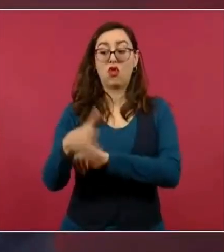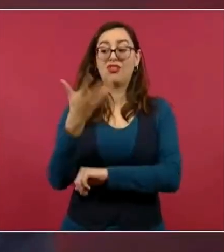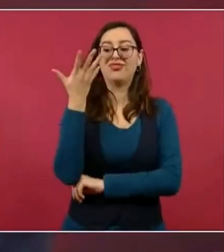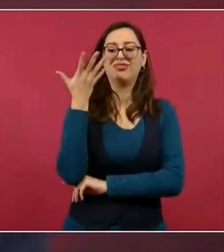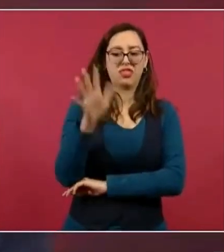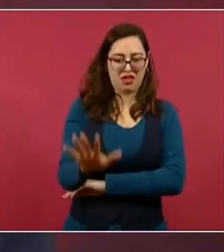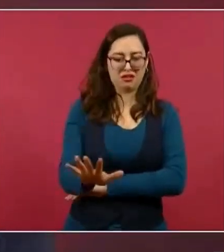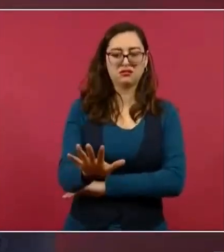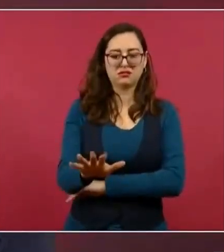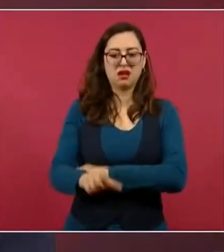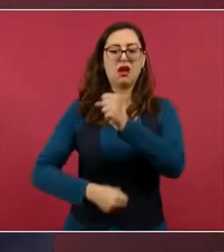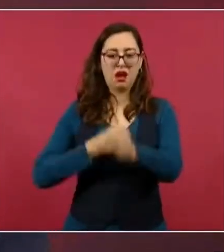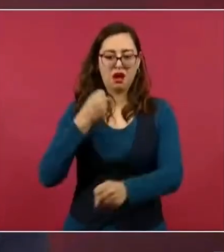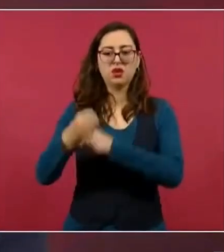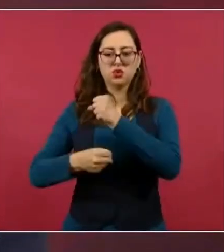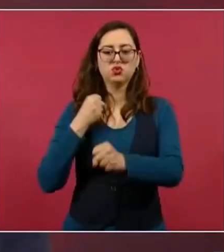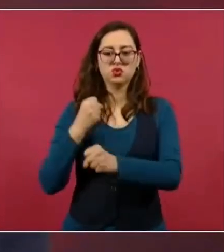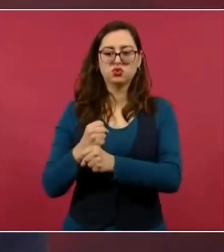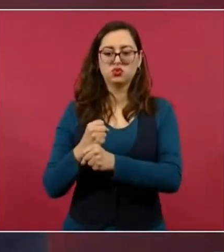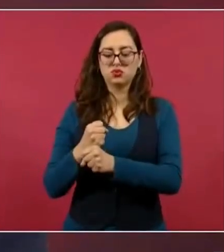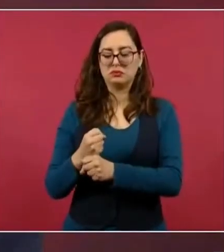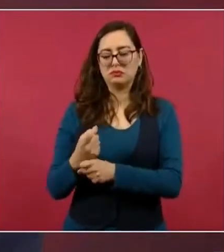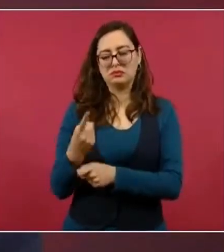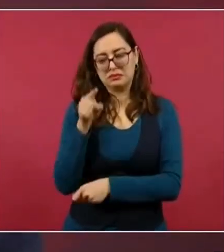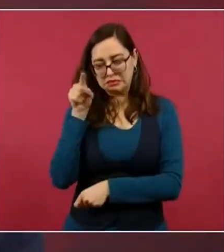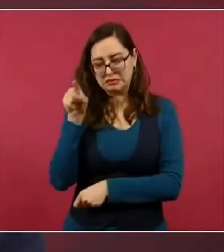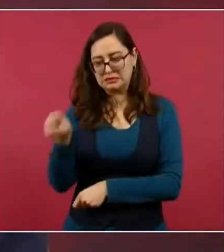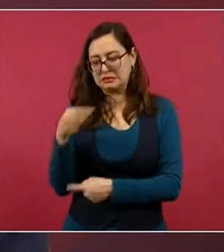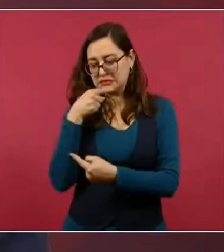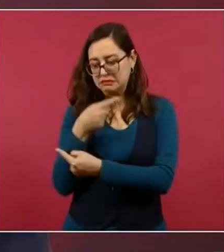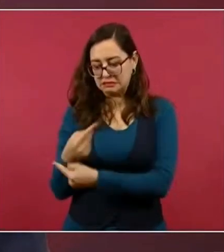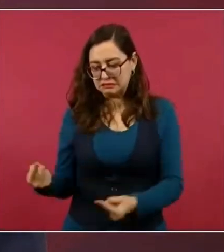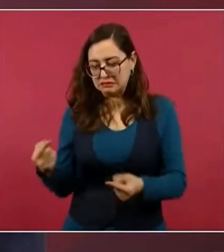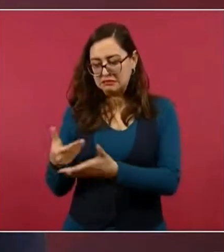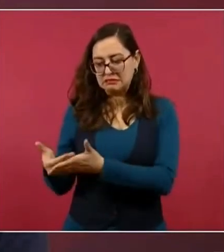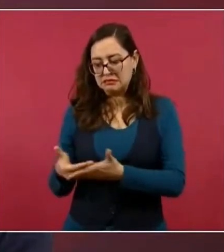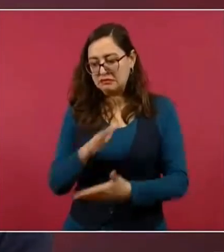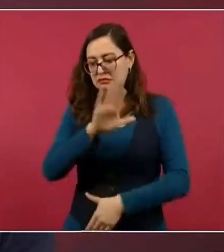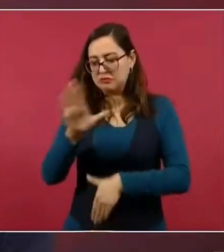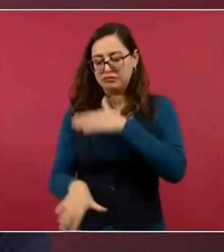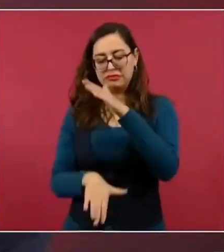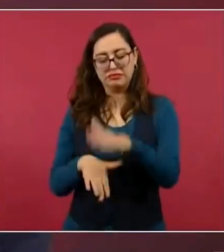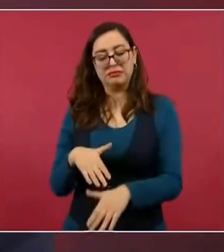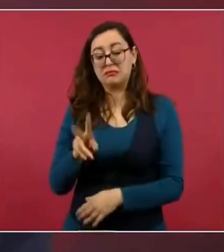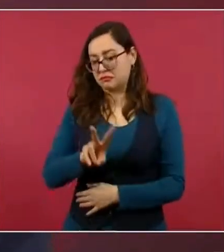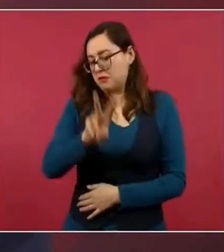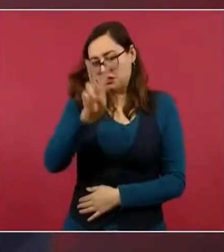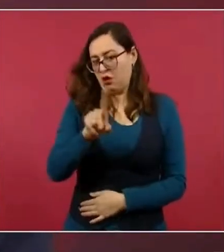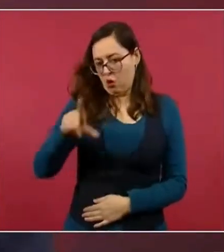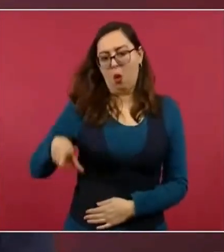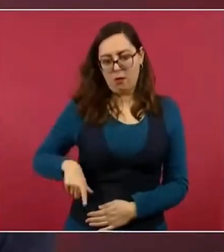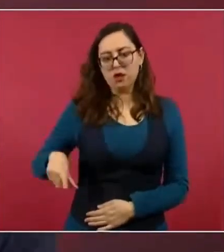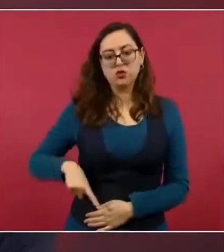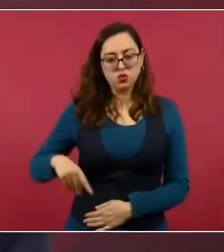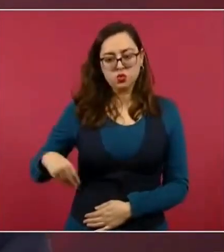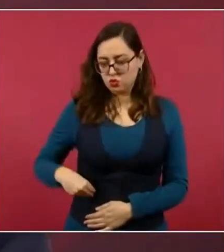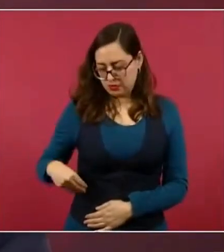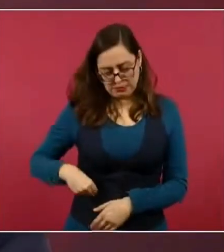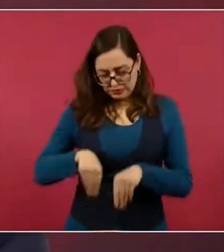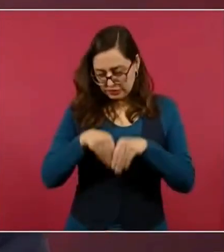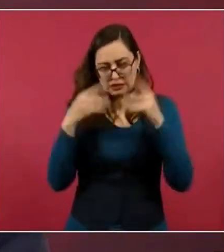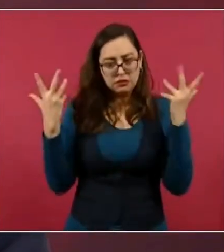incendio, este crimen, efectivamente, se ha mantenido un criterio para atender